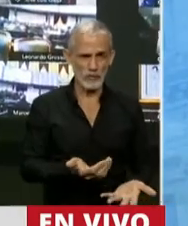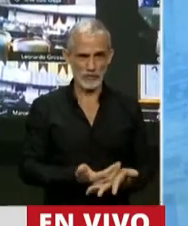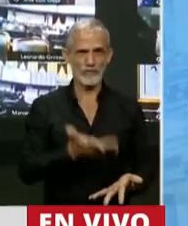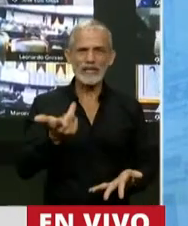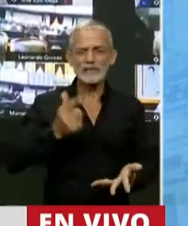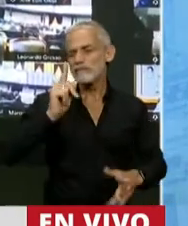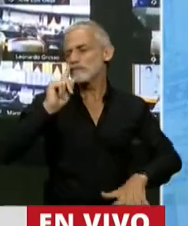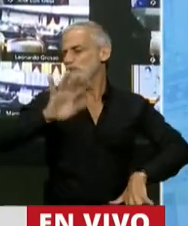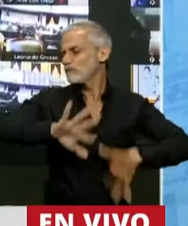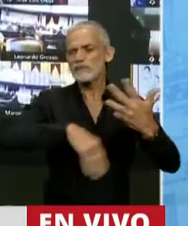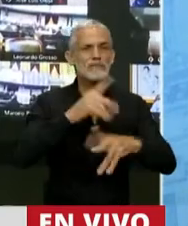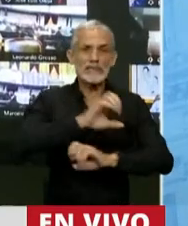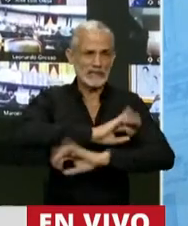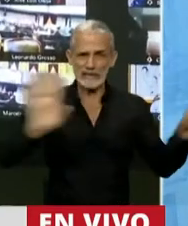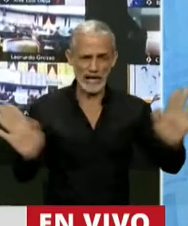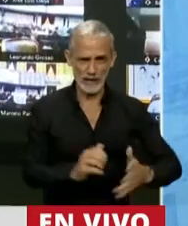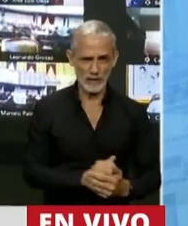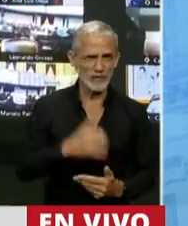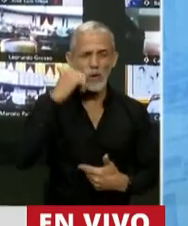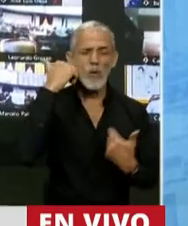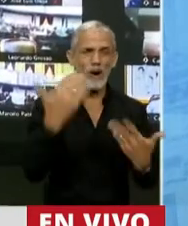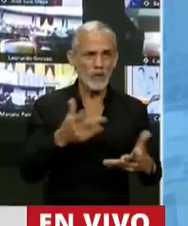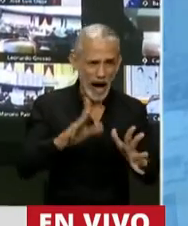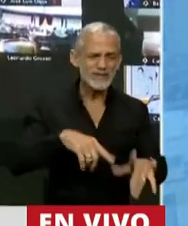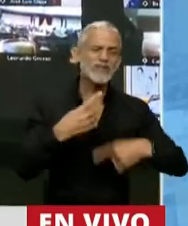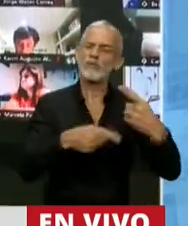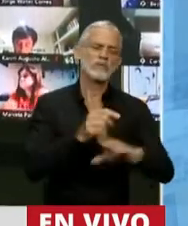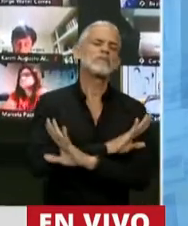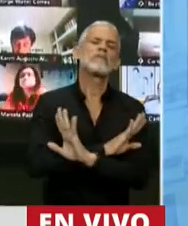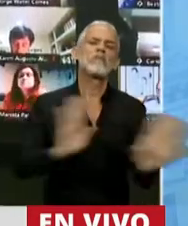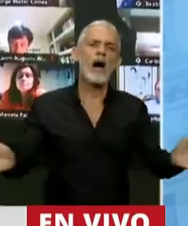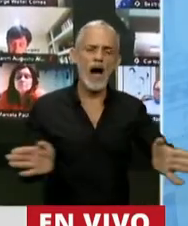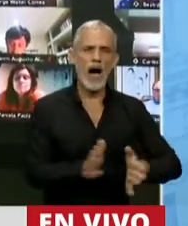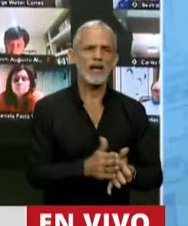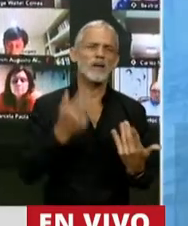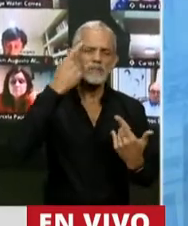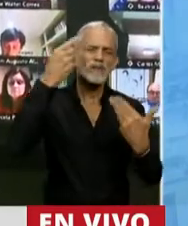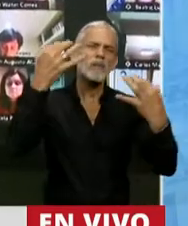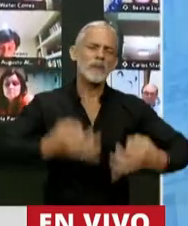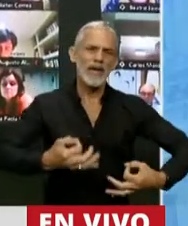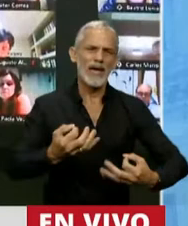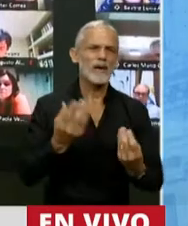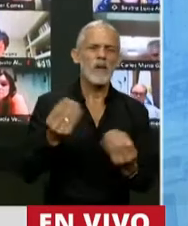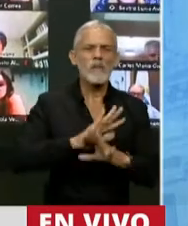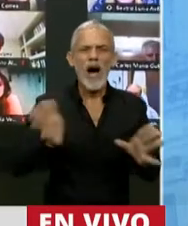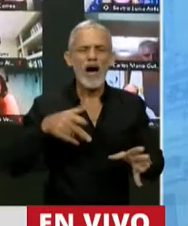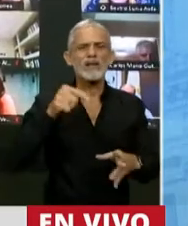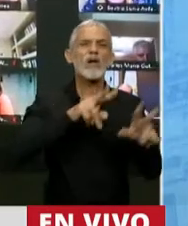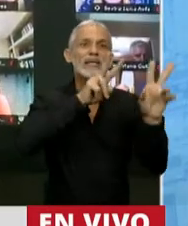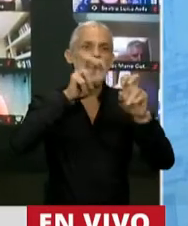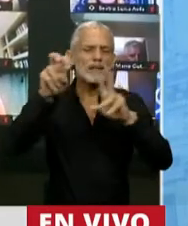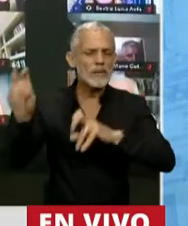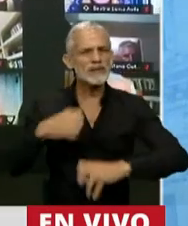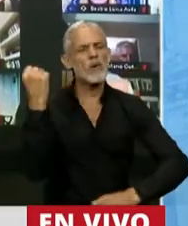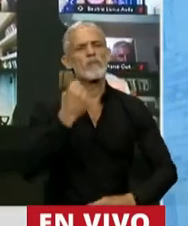es escandaloso y no podemos seguir así, Presidente, por cordura, por la envergadura de los temas que